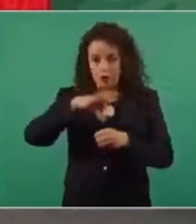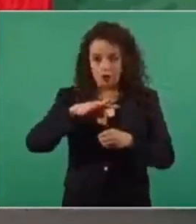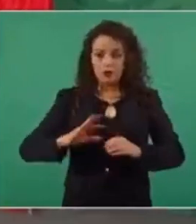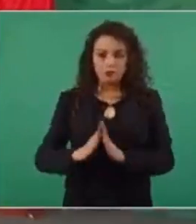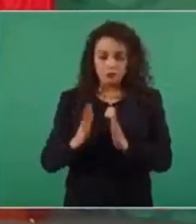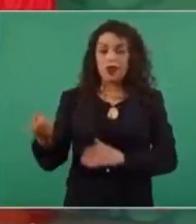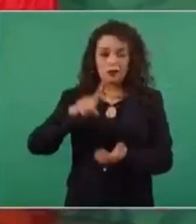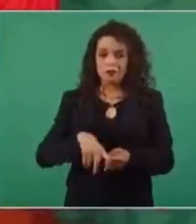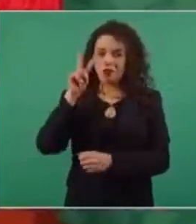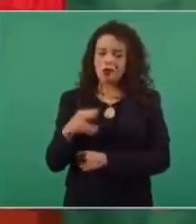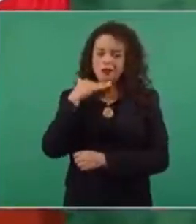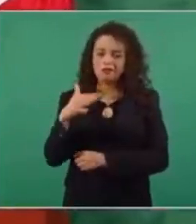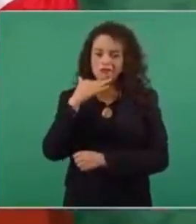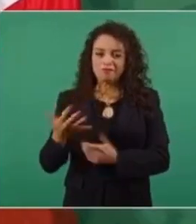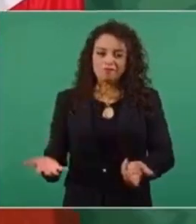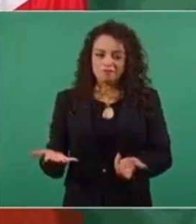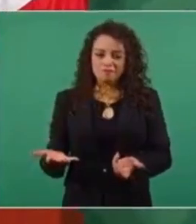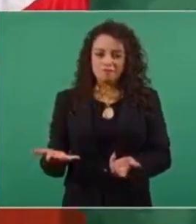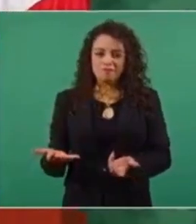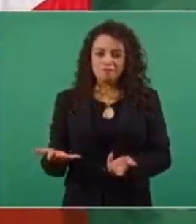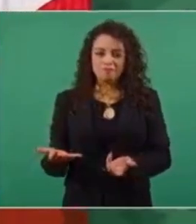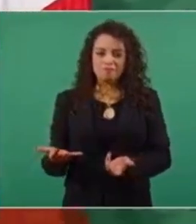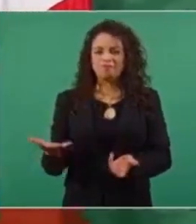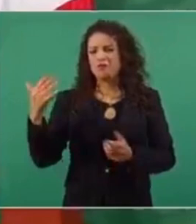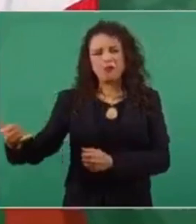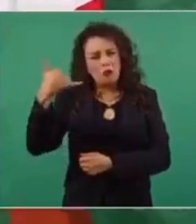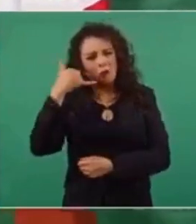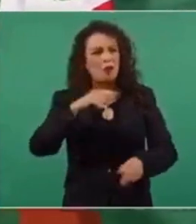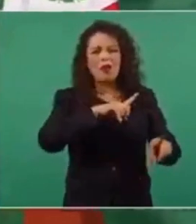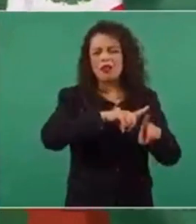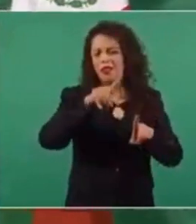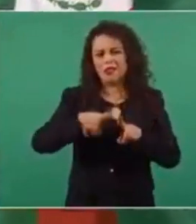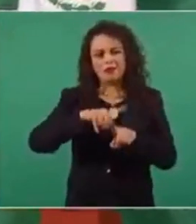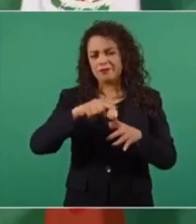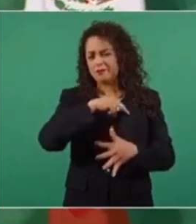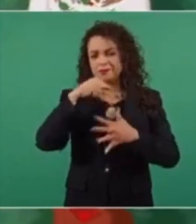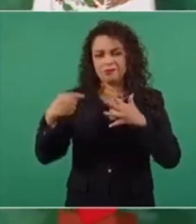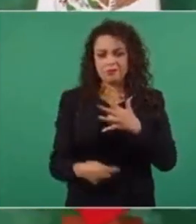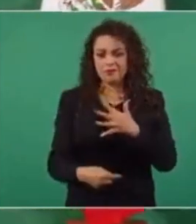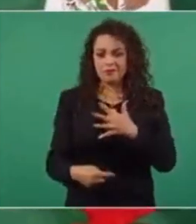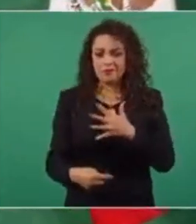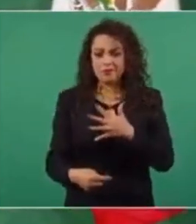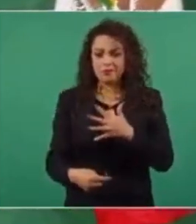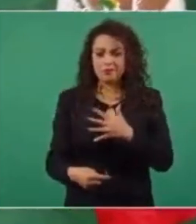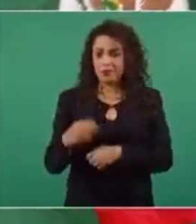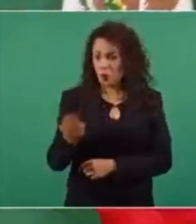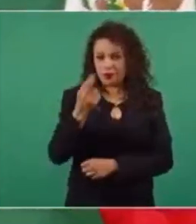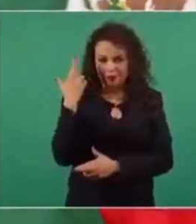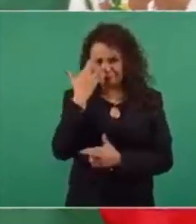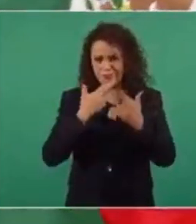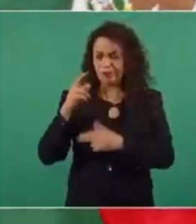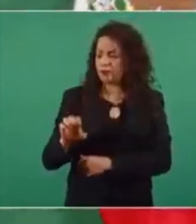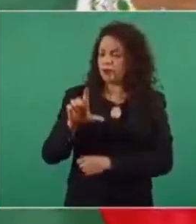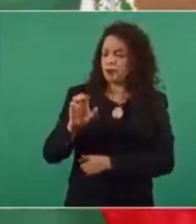Hubo guerra sucia, llamadas telefónicas y todos los medios. Revisen el financiero